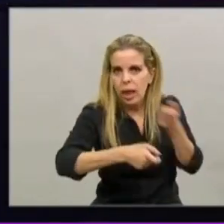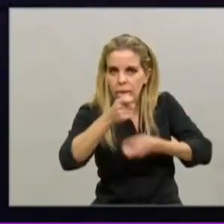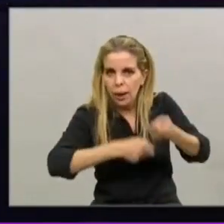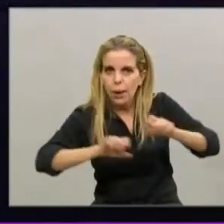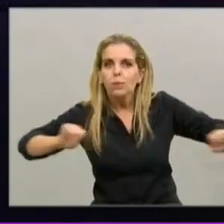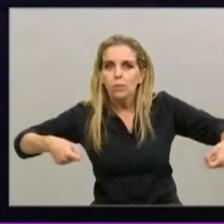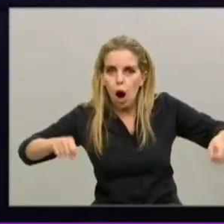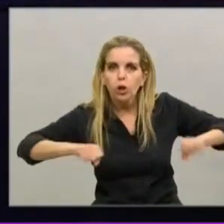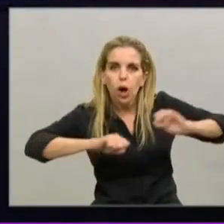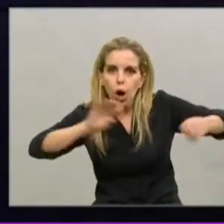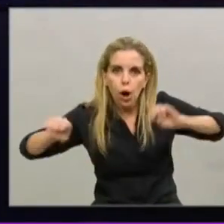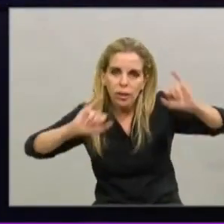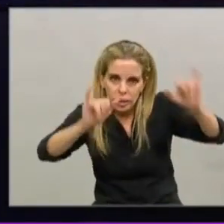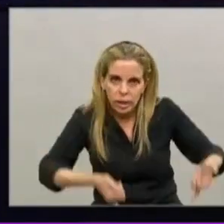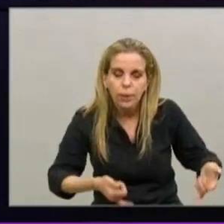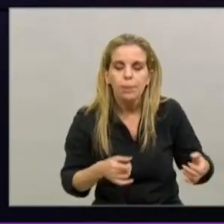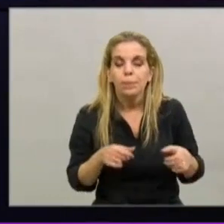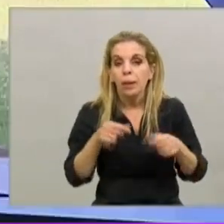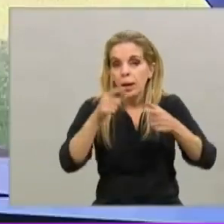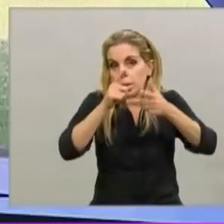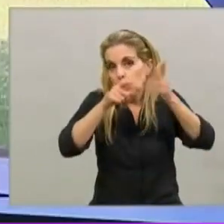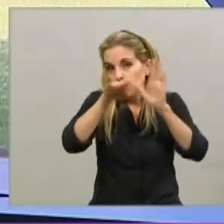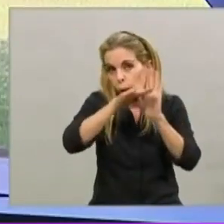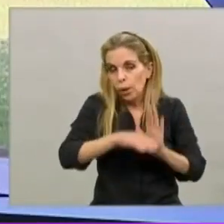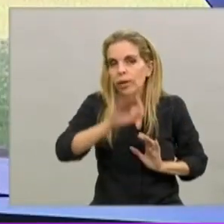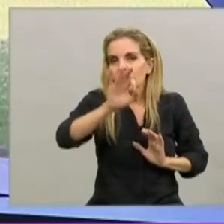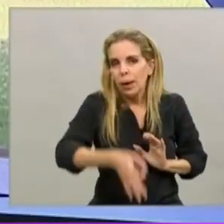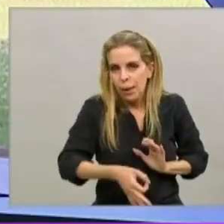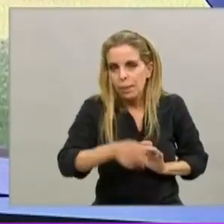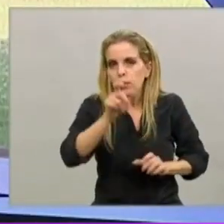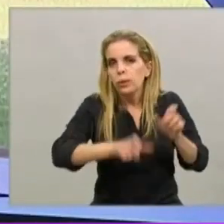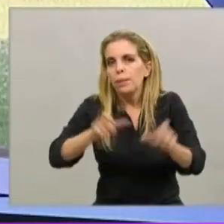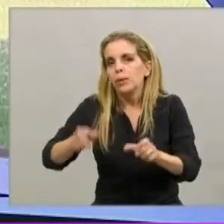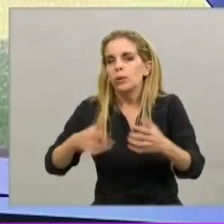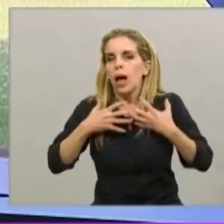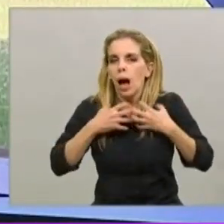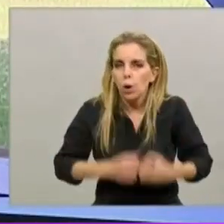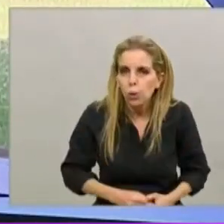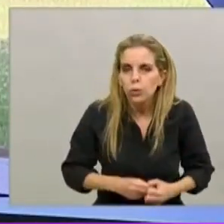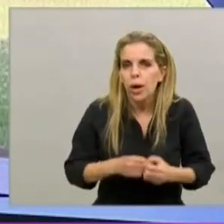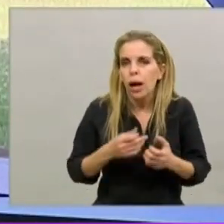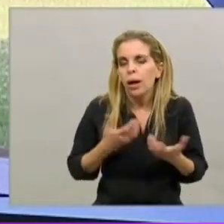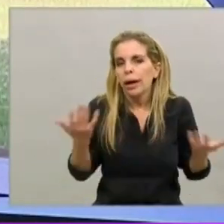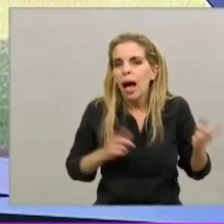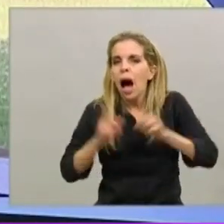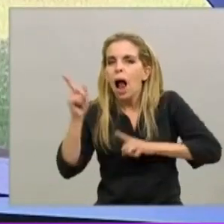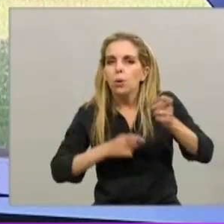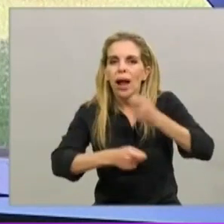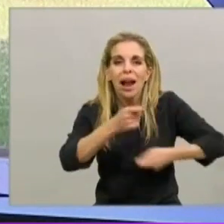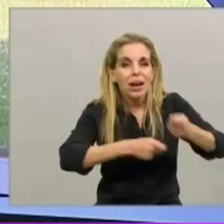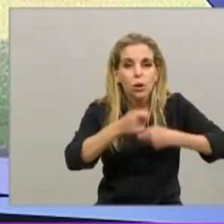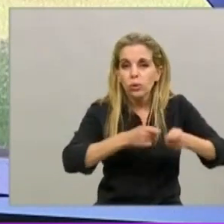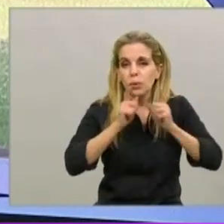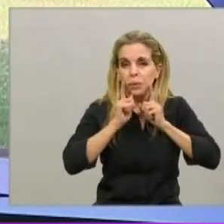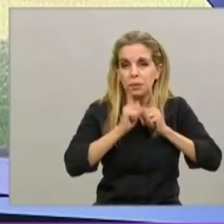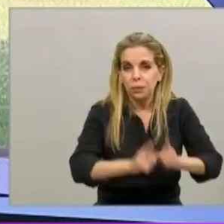Sabemos que esta medida genera una gran angustia para gente, alguna que nunca pudo abrir su comercio, otros que lo habían abierto y tienen que por